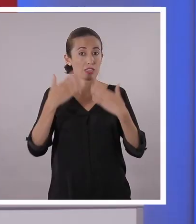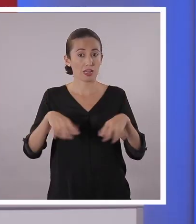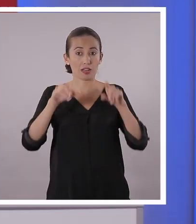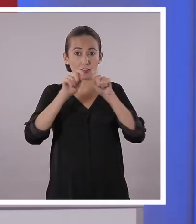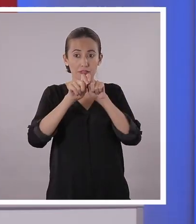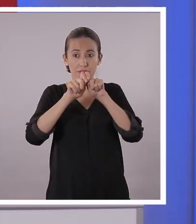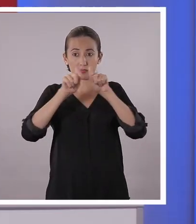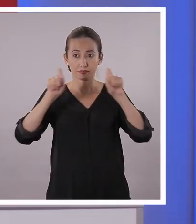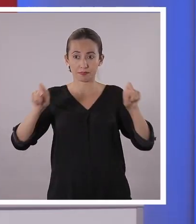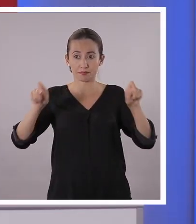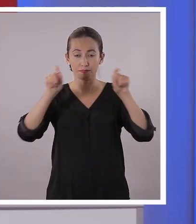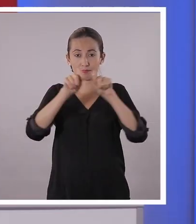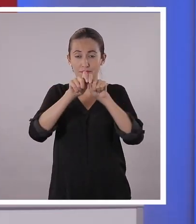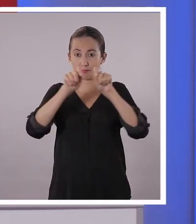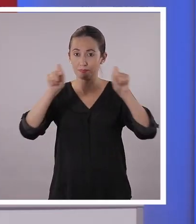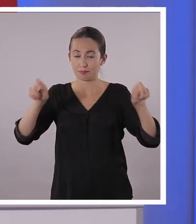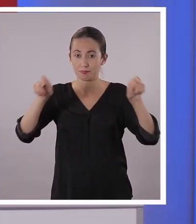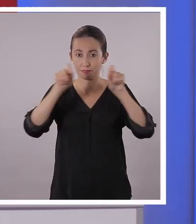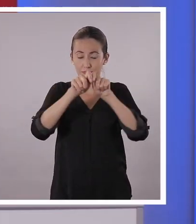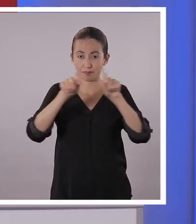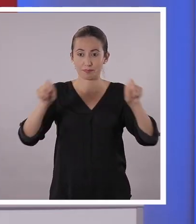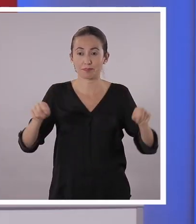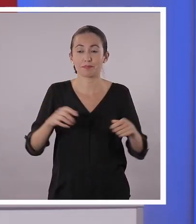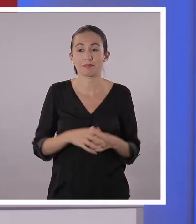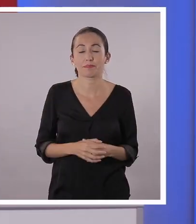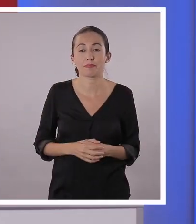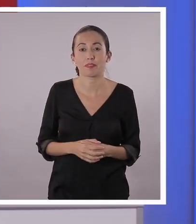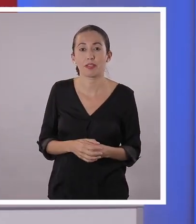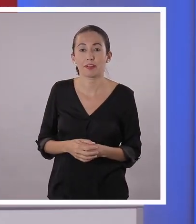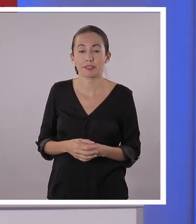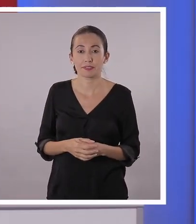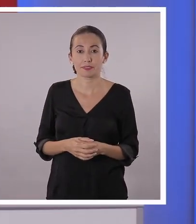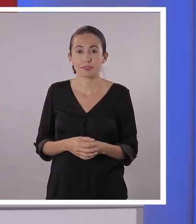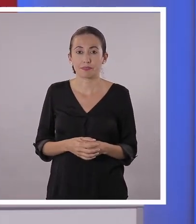Una vez medidos, los vamos a cortar con nuestras tijeras.